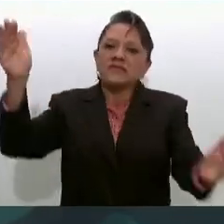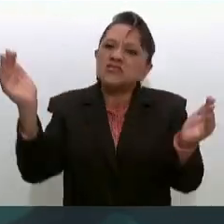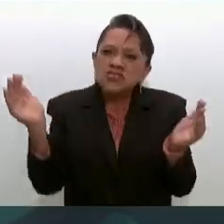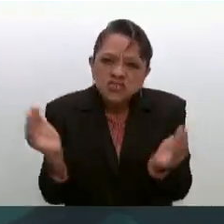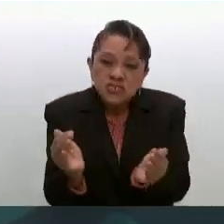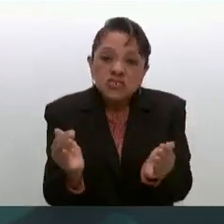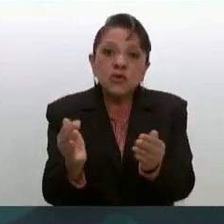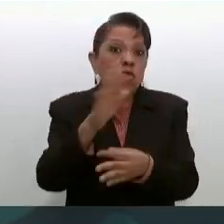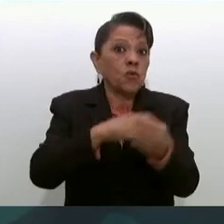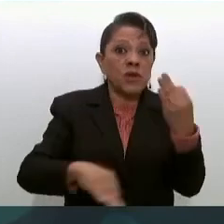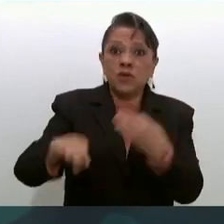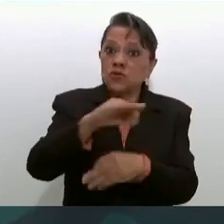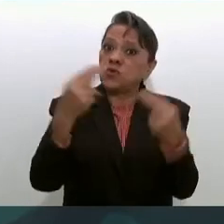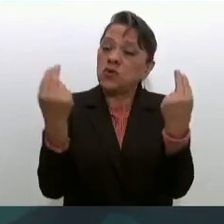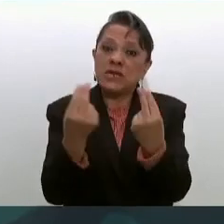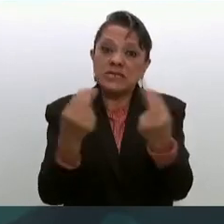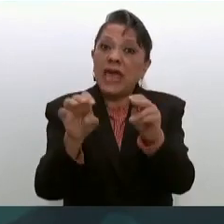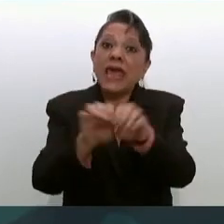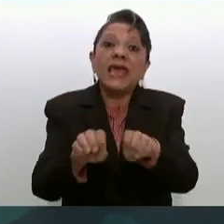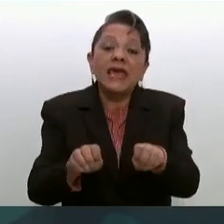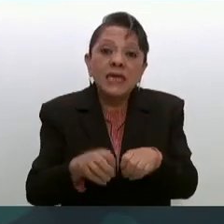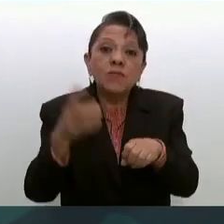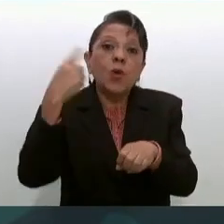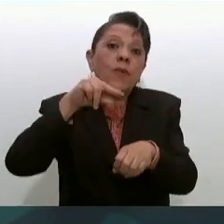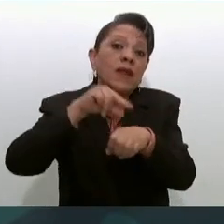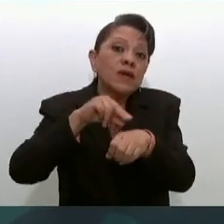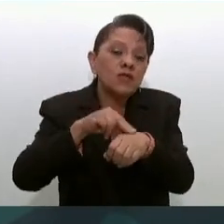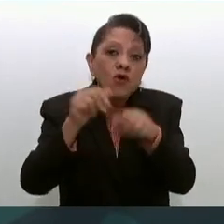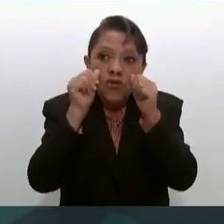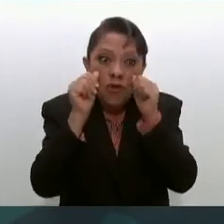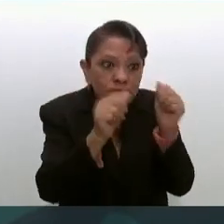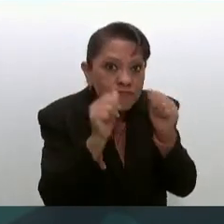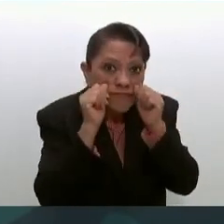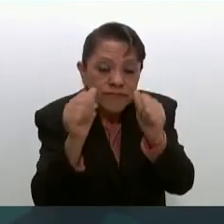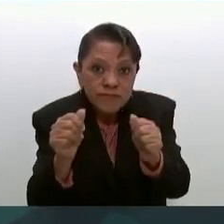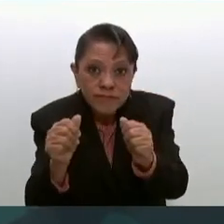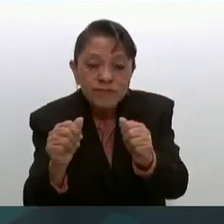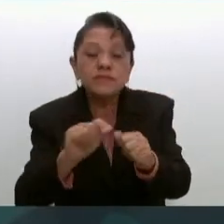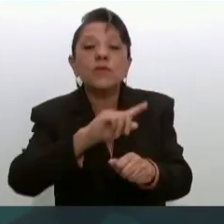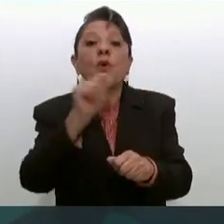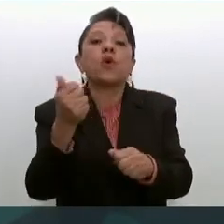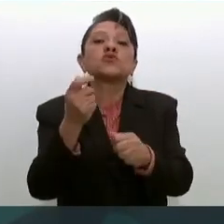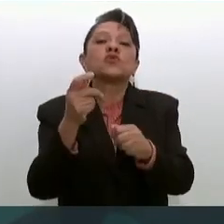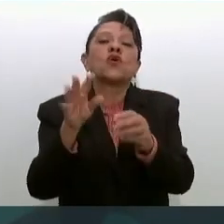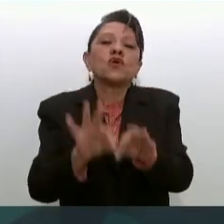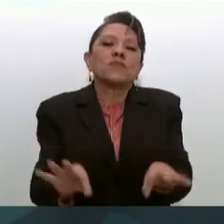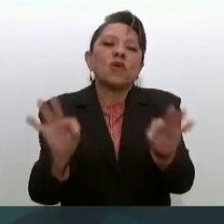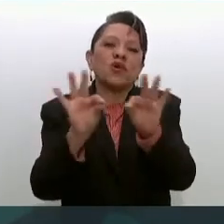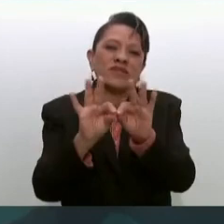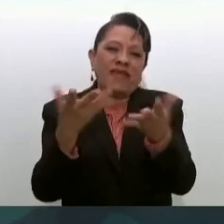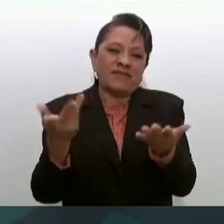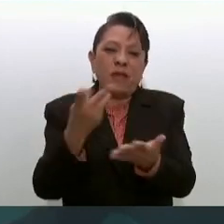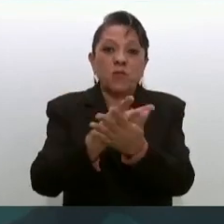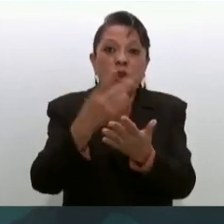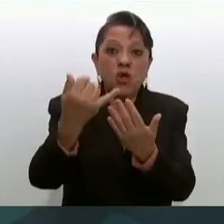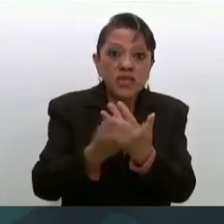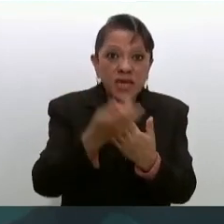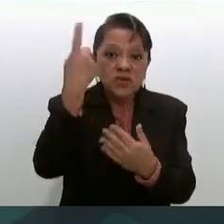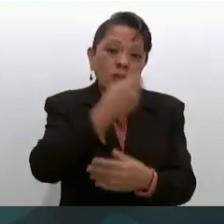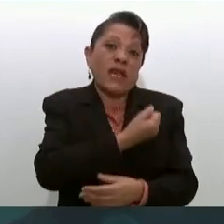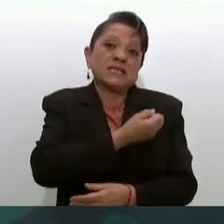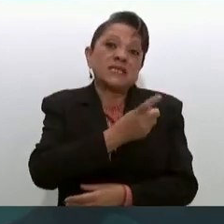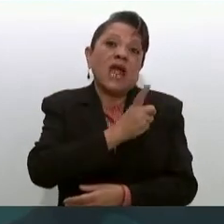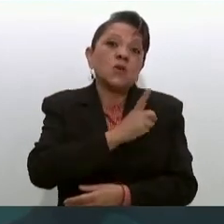pequeños, pero todos necesarios. Y también un anuncio importante, el proyecto de equipamiento para Ciudad Salud Mujer en